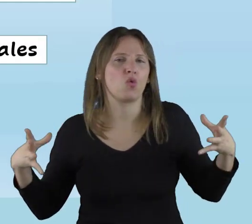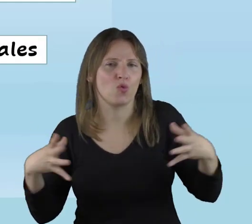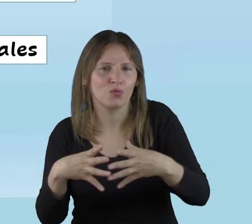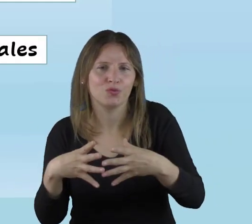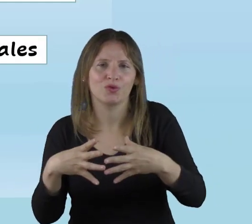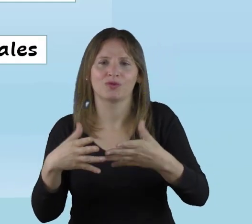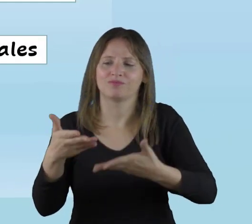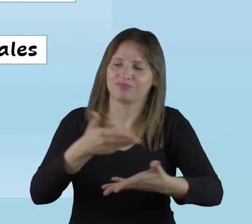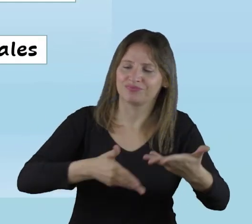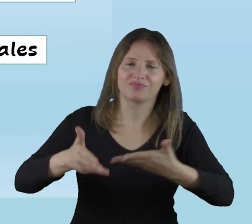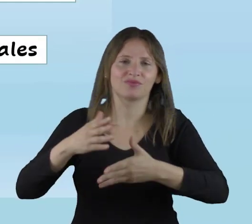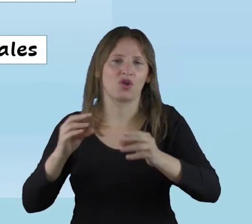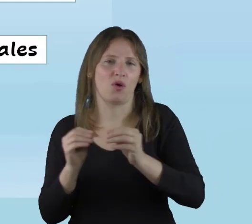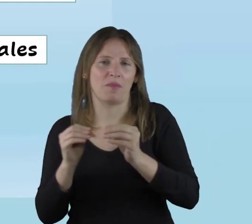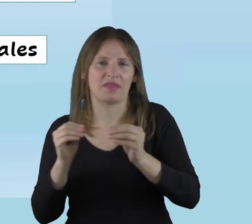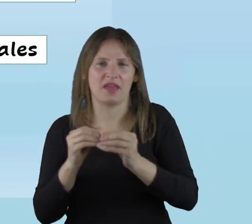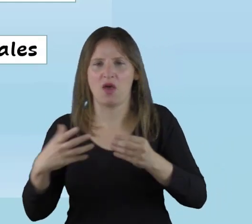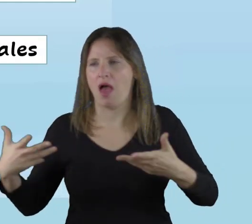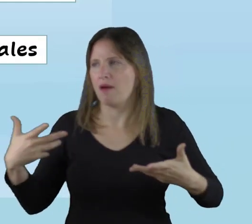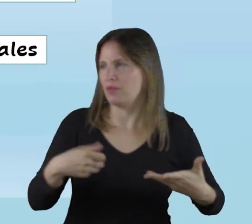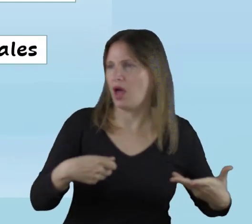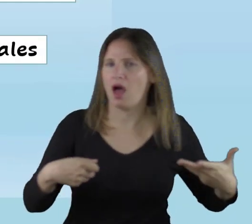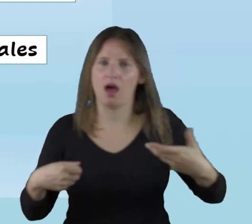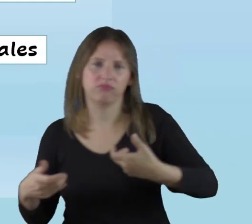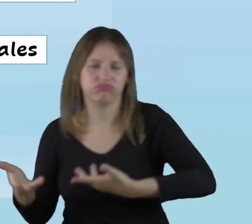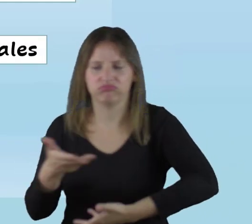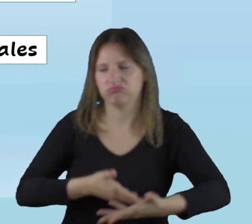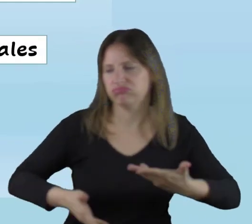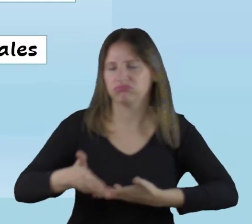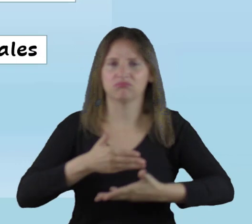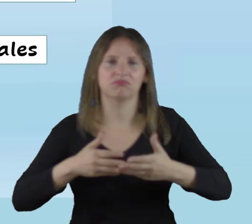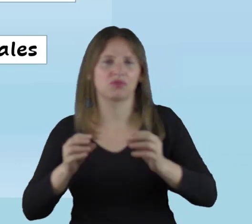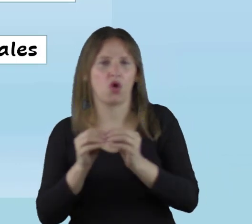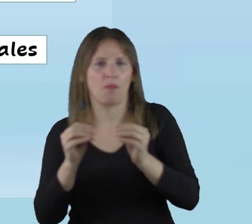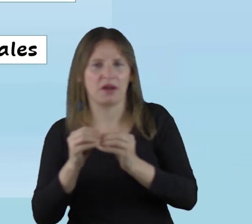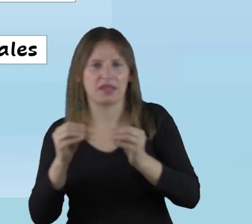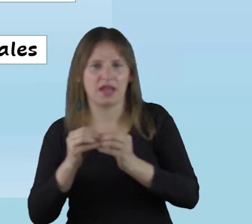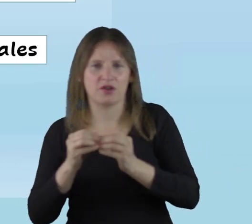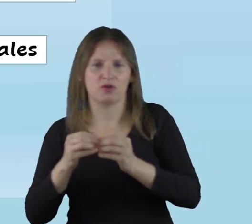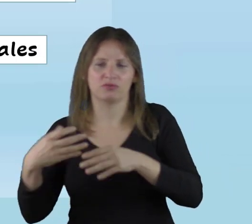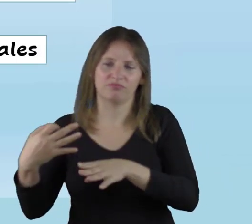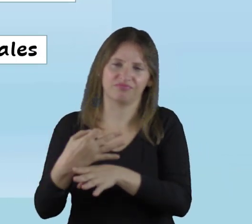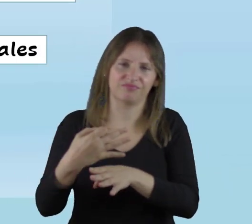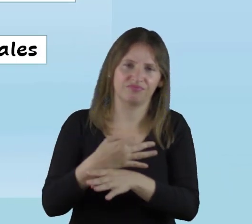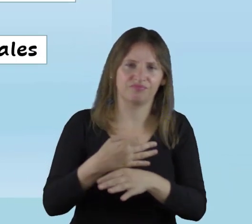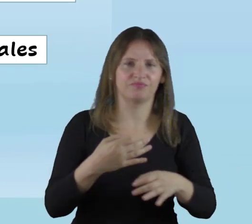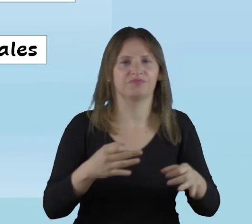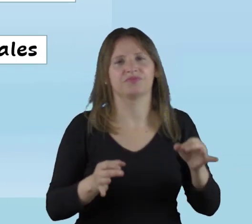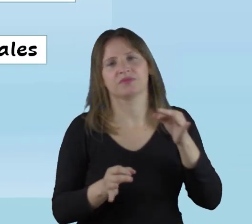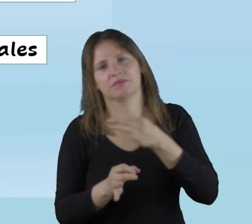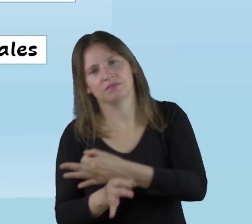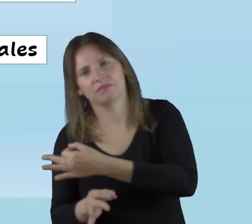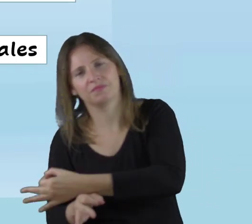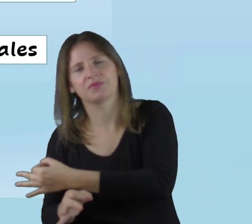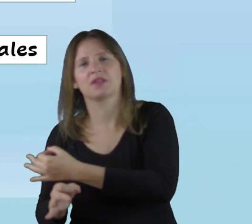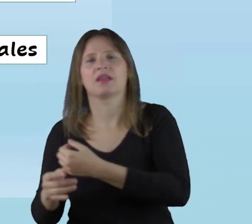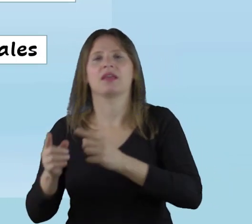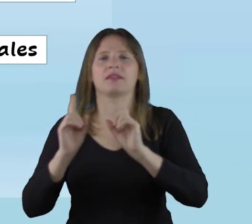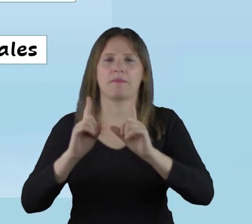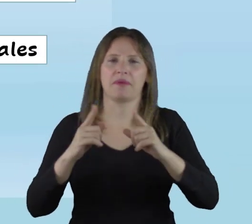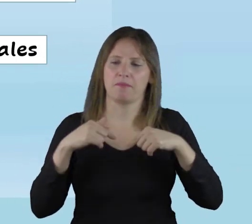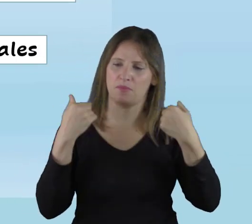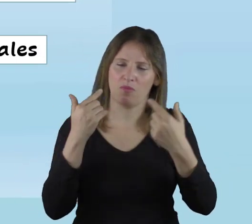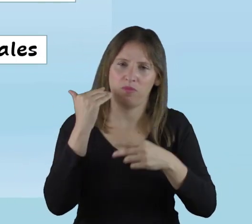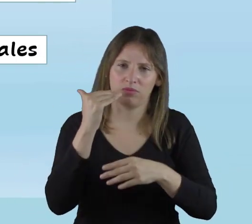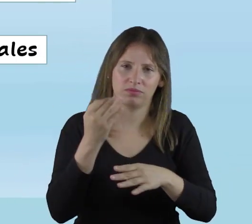aprendan juntos de y con sus compañeros. Que aprendan con los compañeros y de